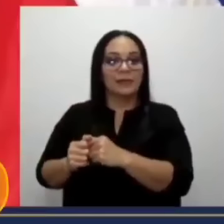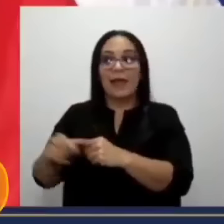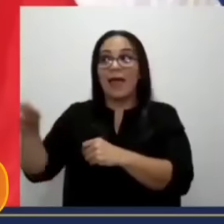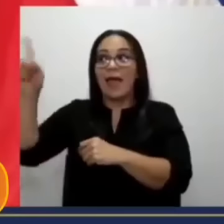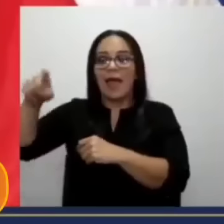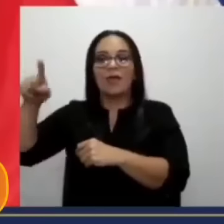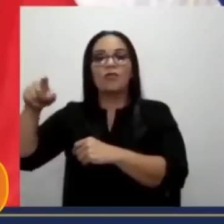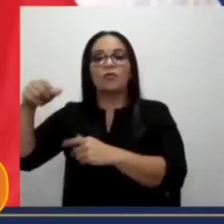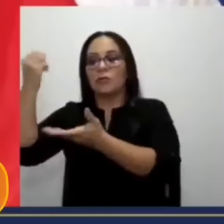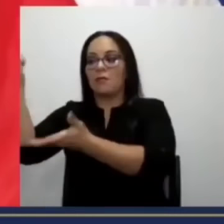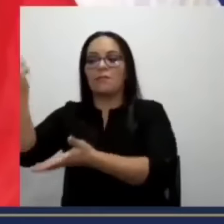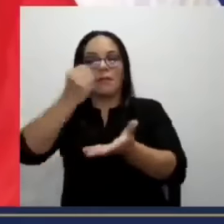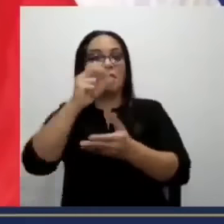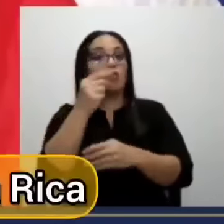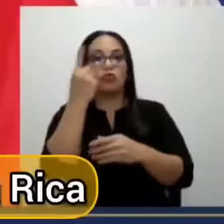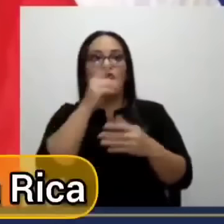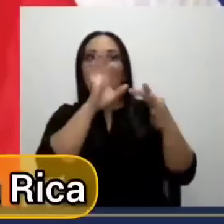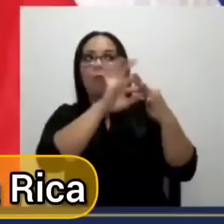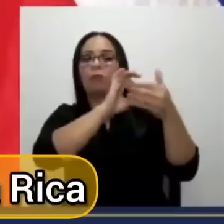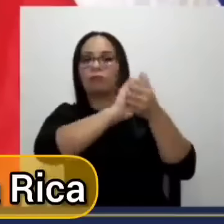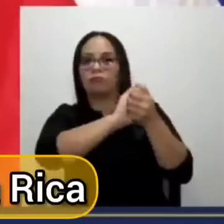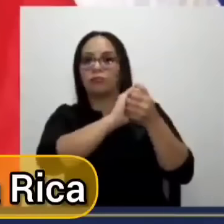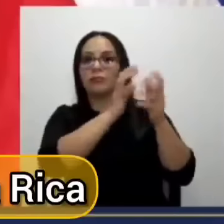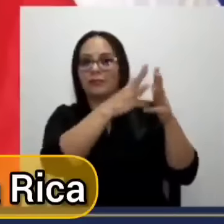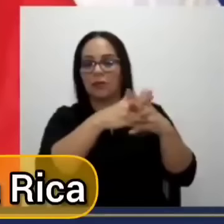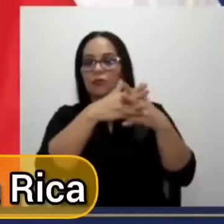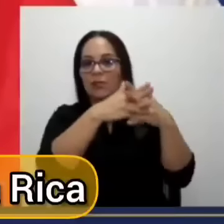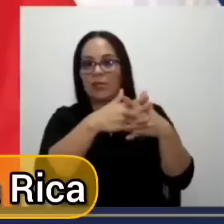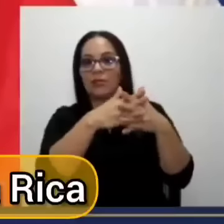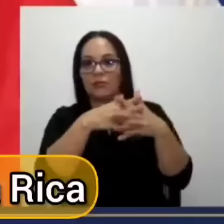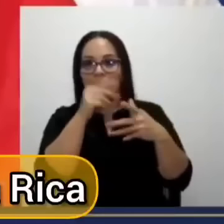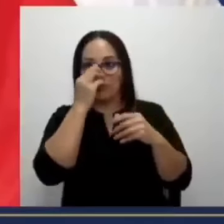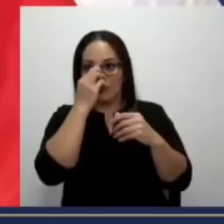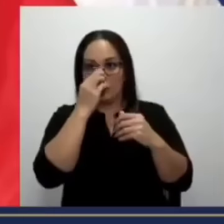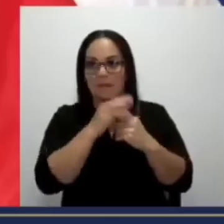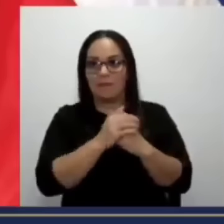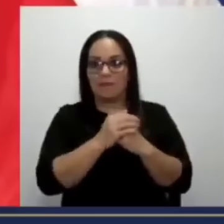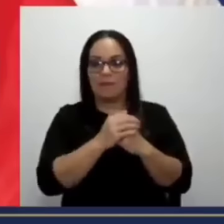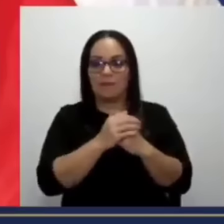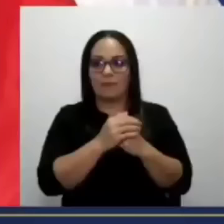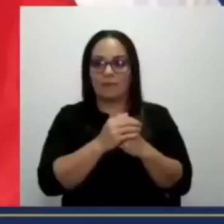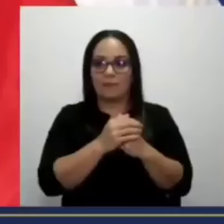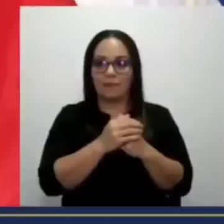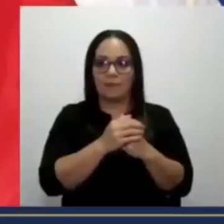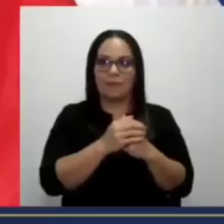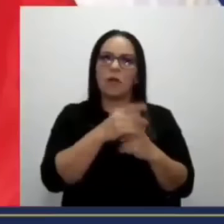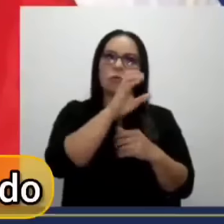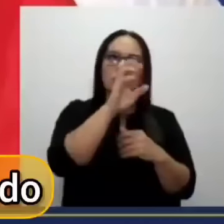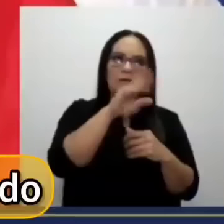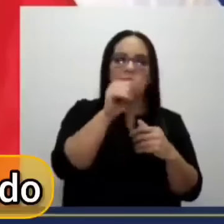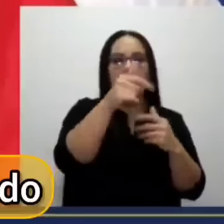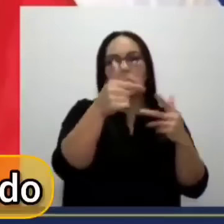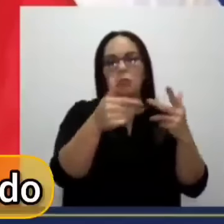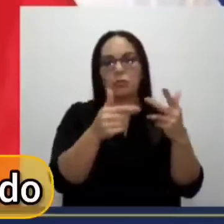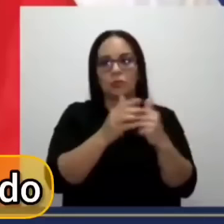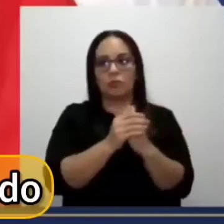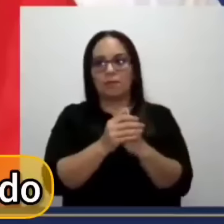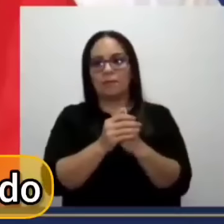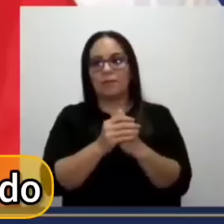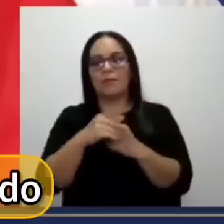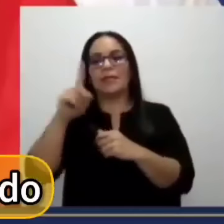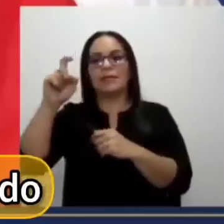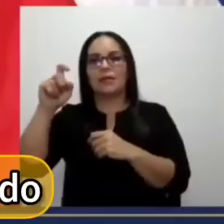de América en su política comercial, dándole un tratamiento diferente a Costa Rica y a un par de países más, que a los 180